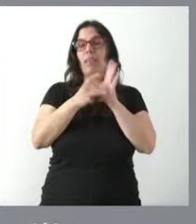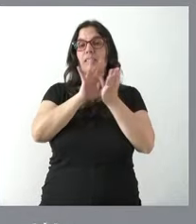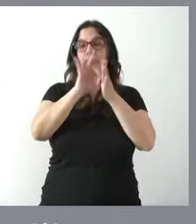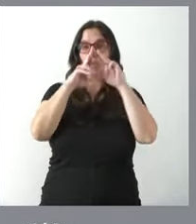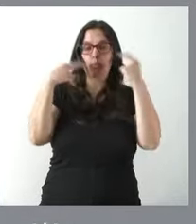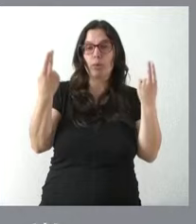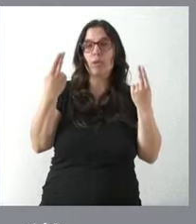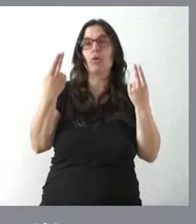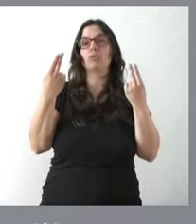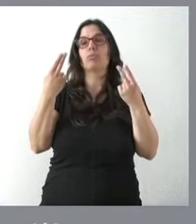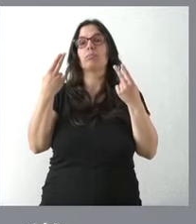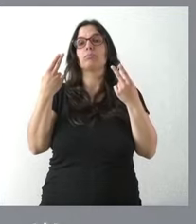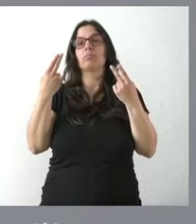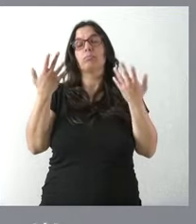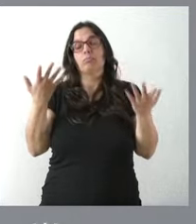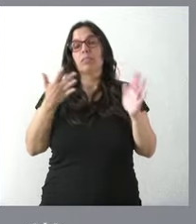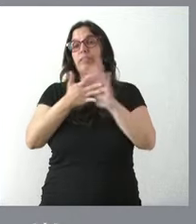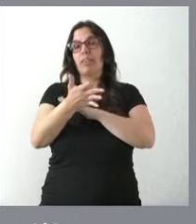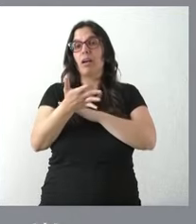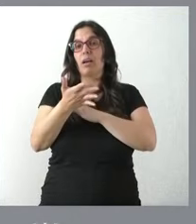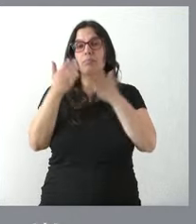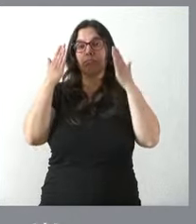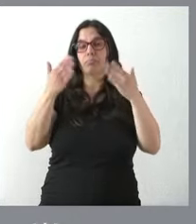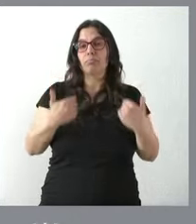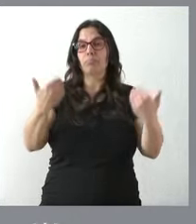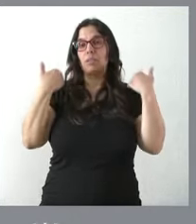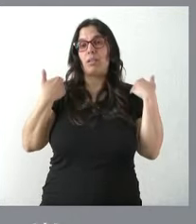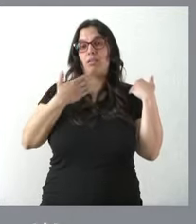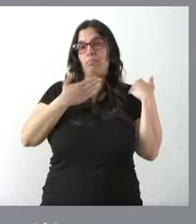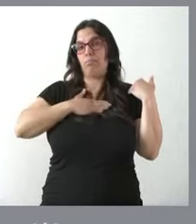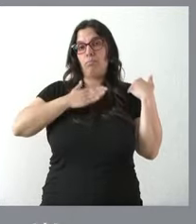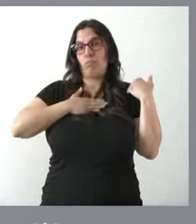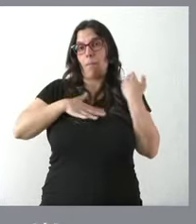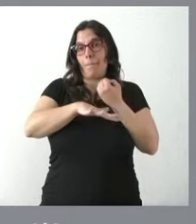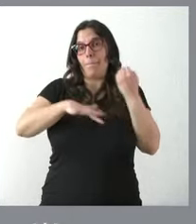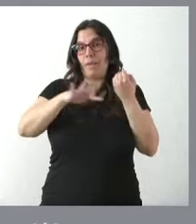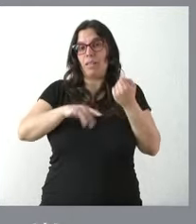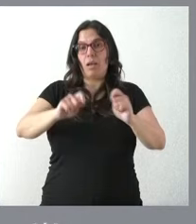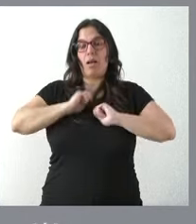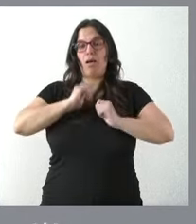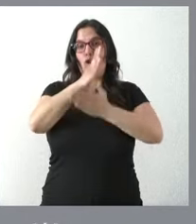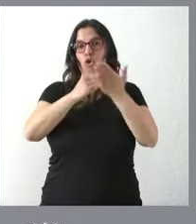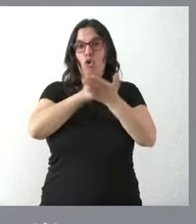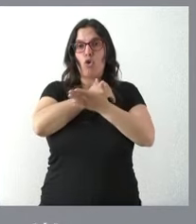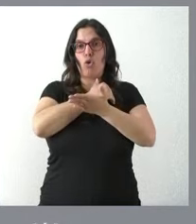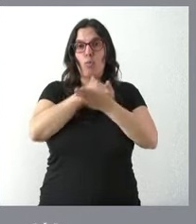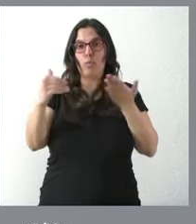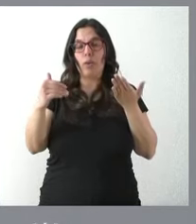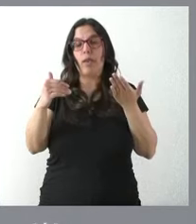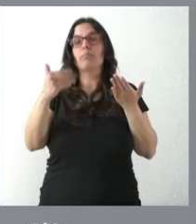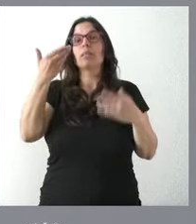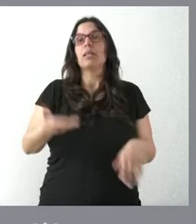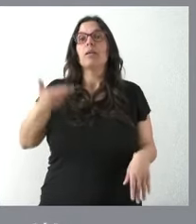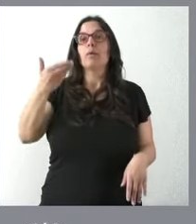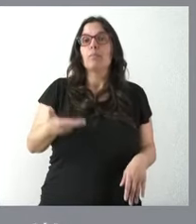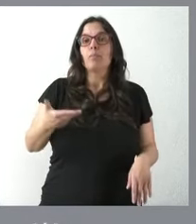públicos, centrados, por tanto, en las competencias esenciales que tenemos atribuidas como comunidad autónoma, con importantes